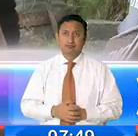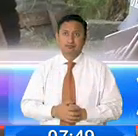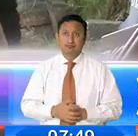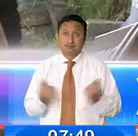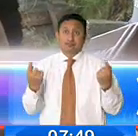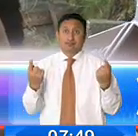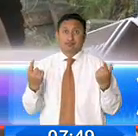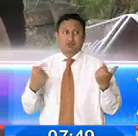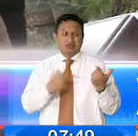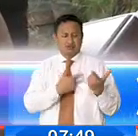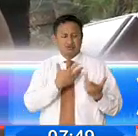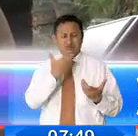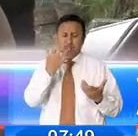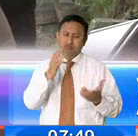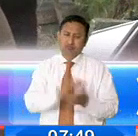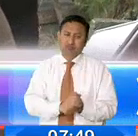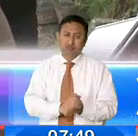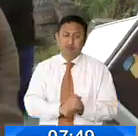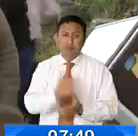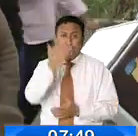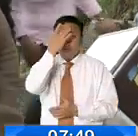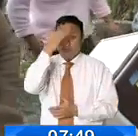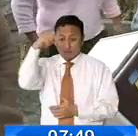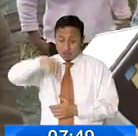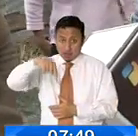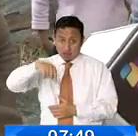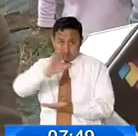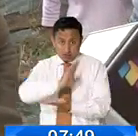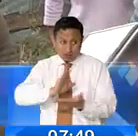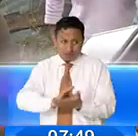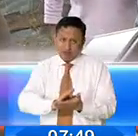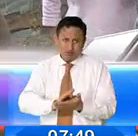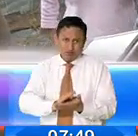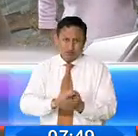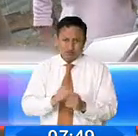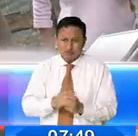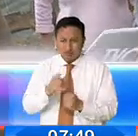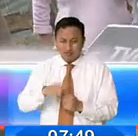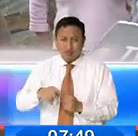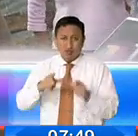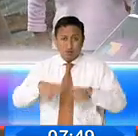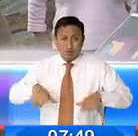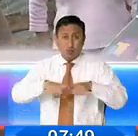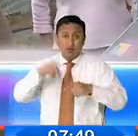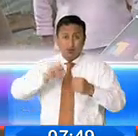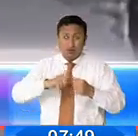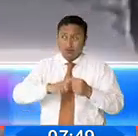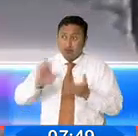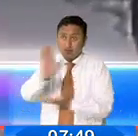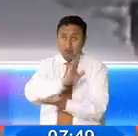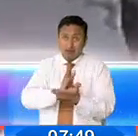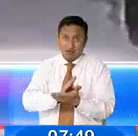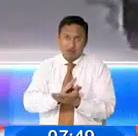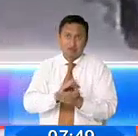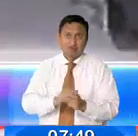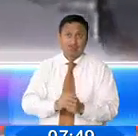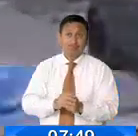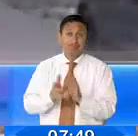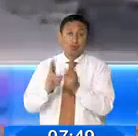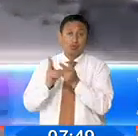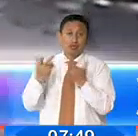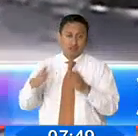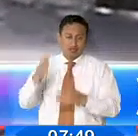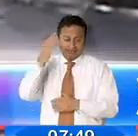y consternados de esta situación que está pasando, porque no es solo en este barrio. Está pasando en muchos lugares de cada barrio. Los vecinos tienen